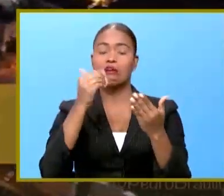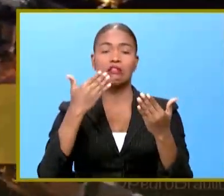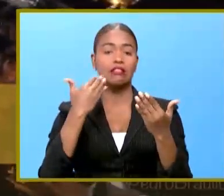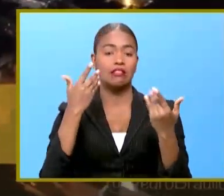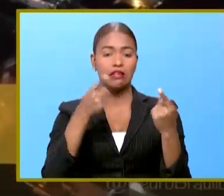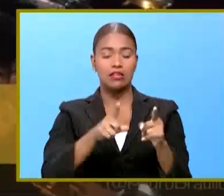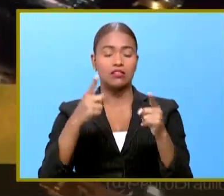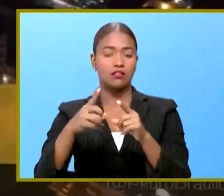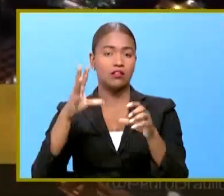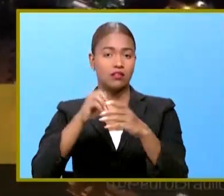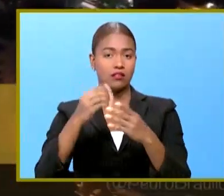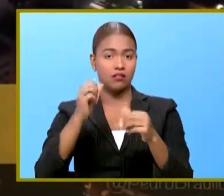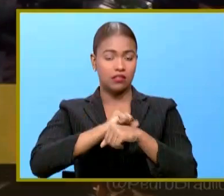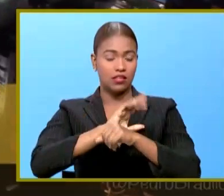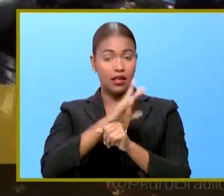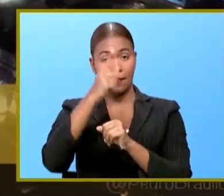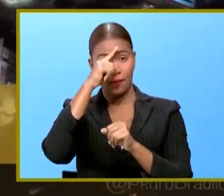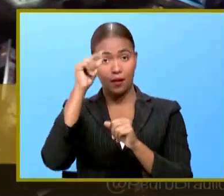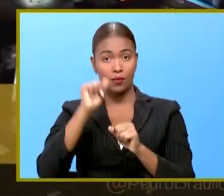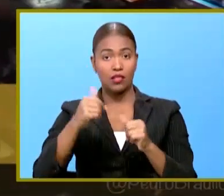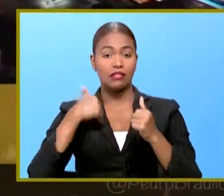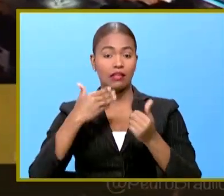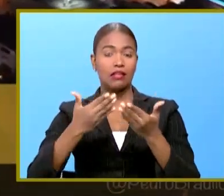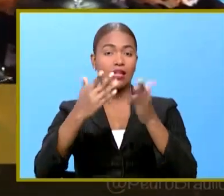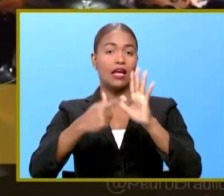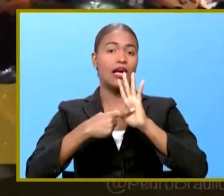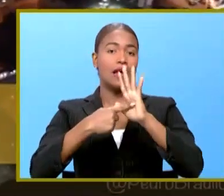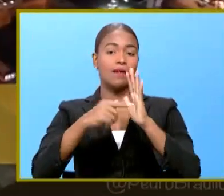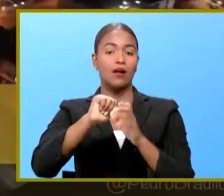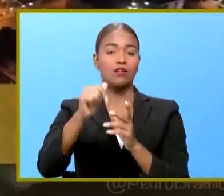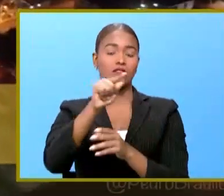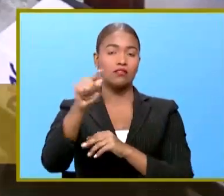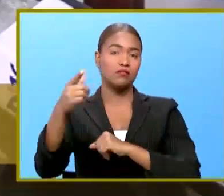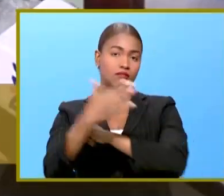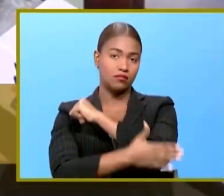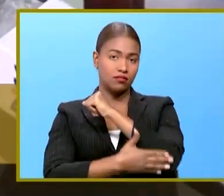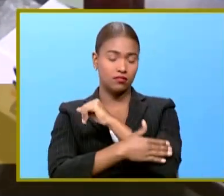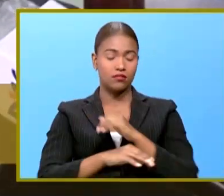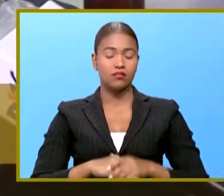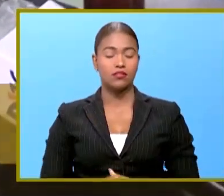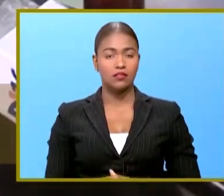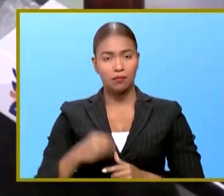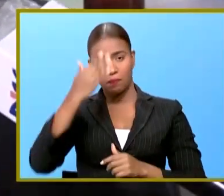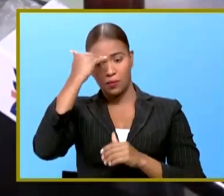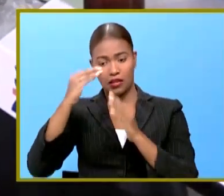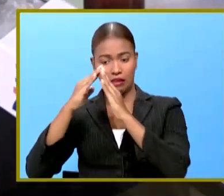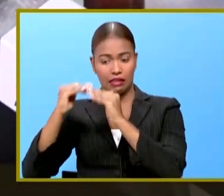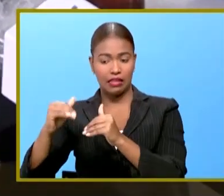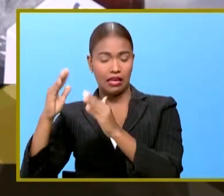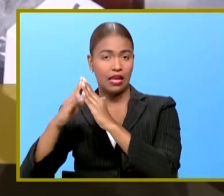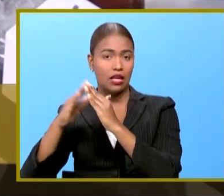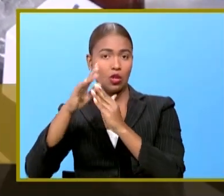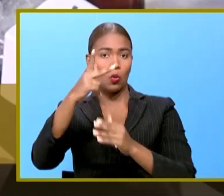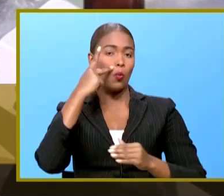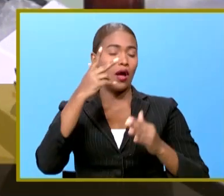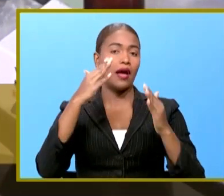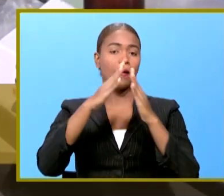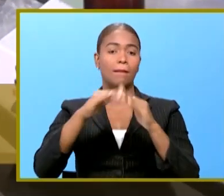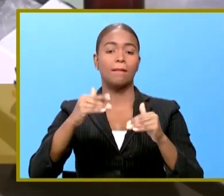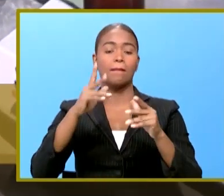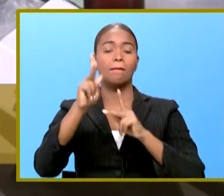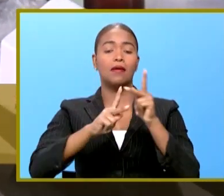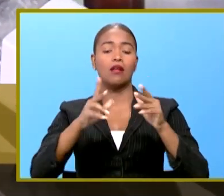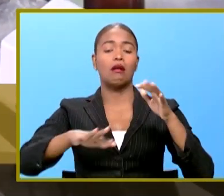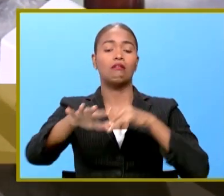de COVID-19 para que sirvan de ejemplo al resto del país porque el toque de queda tuve gente que andan como si no